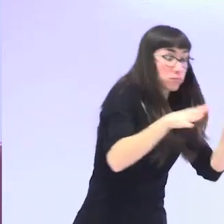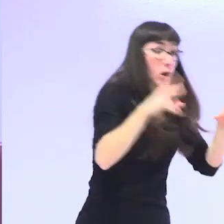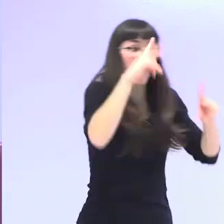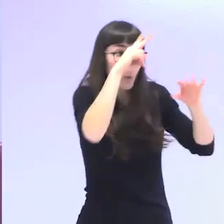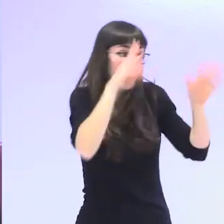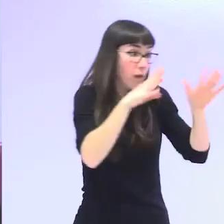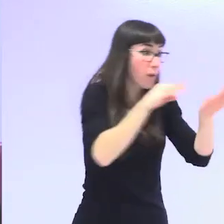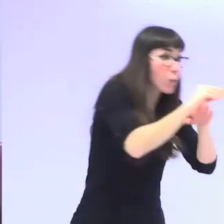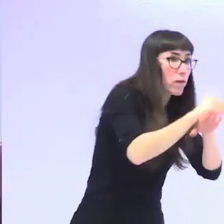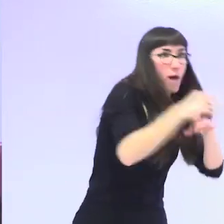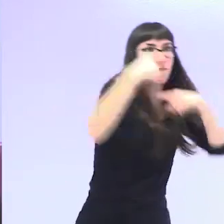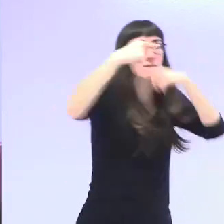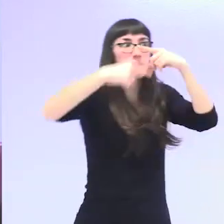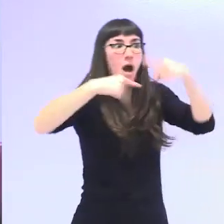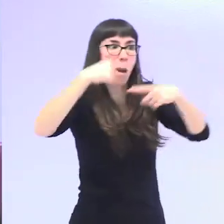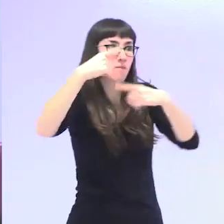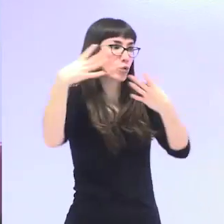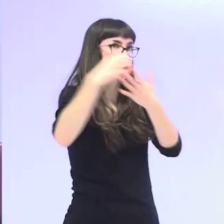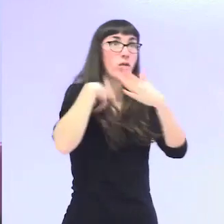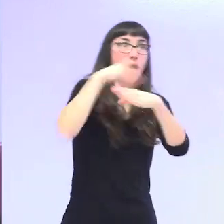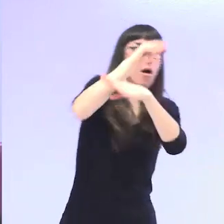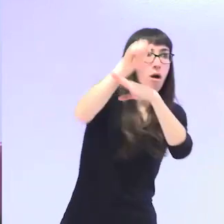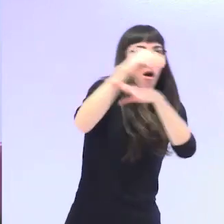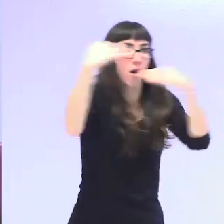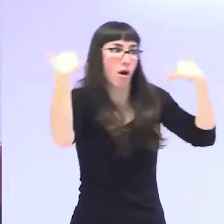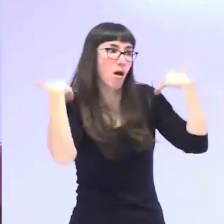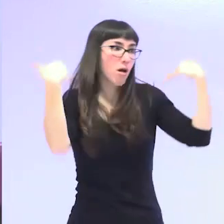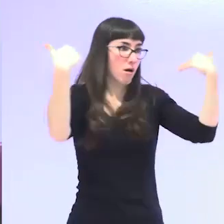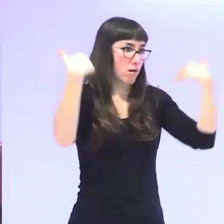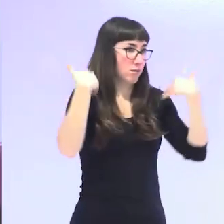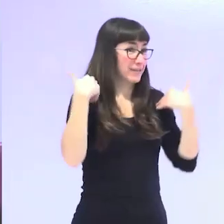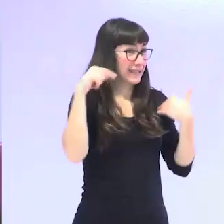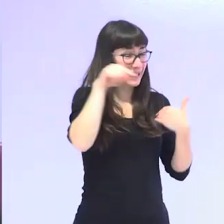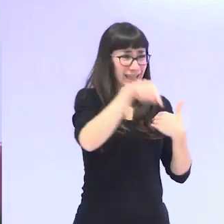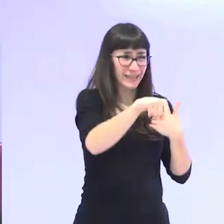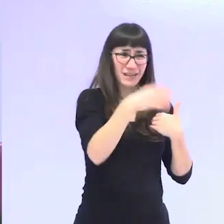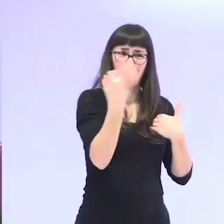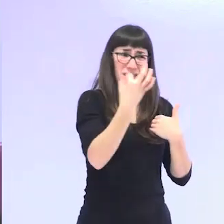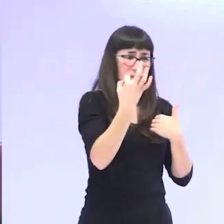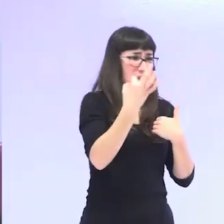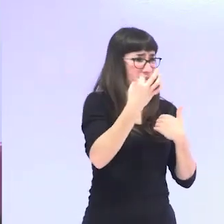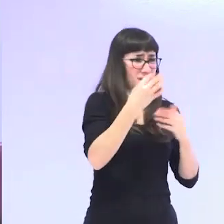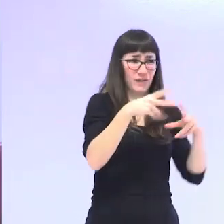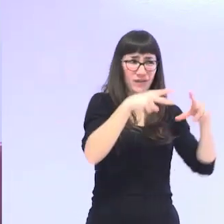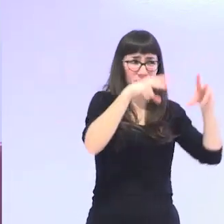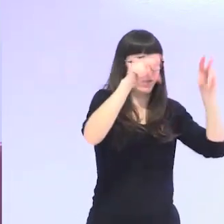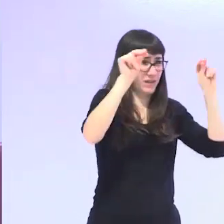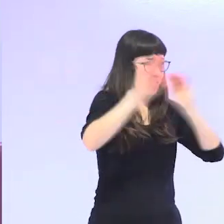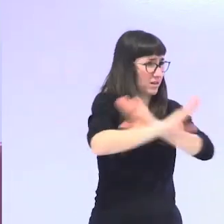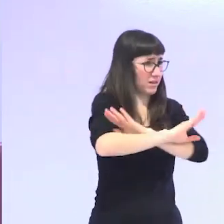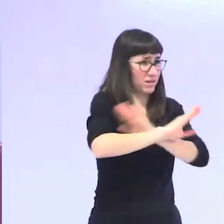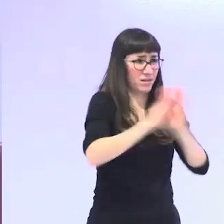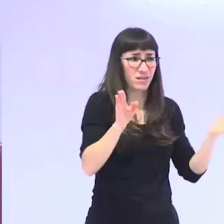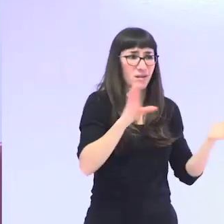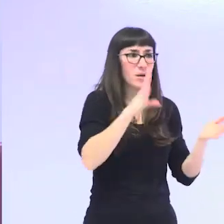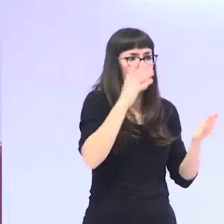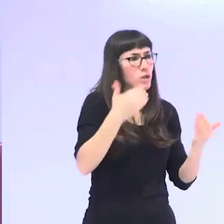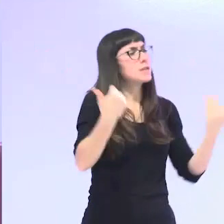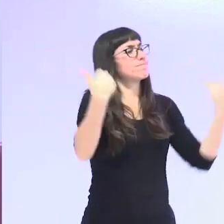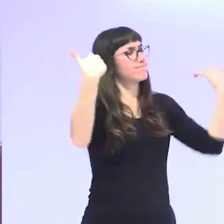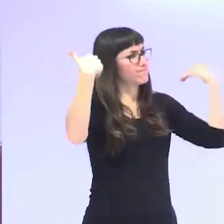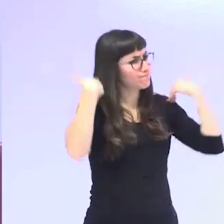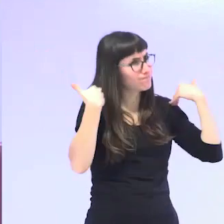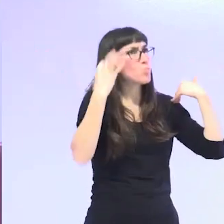todo el entramado familiar y esto hay que cuestionarlo ya definitivamente porque todavía el rol de cuidadora